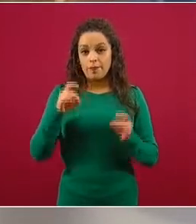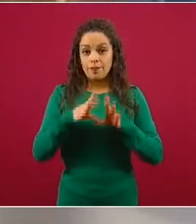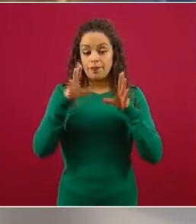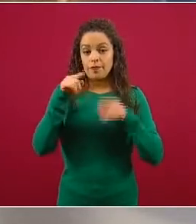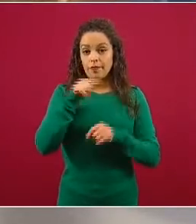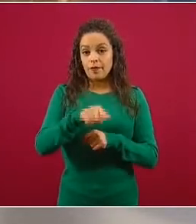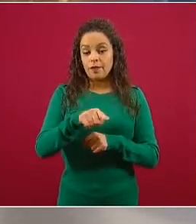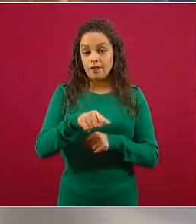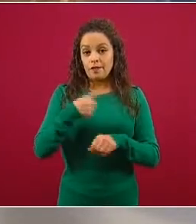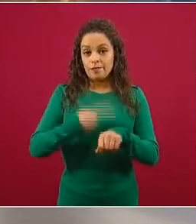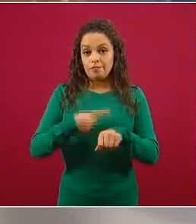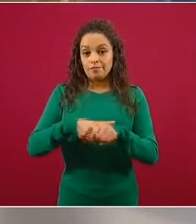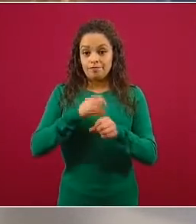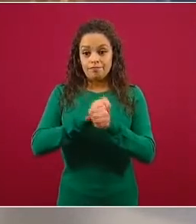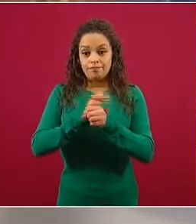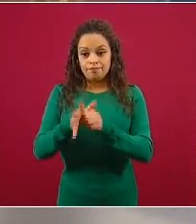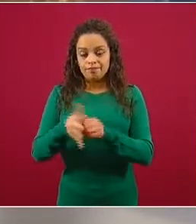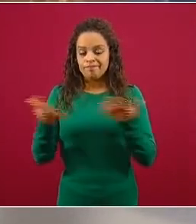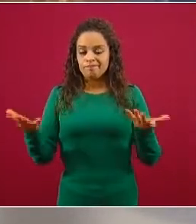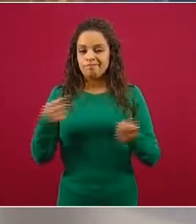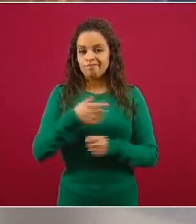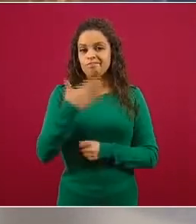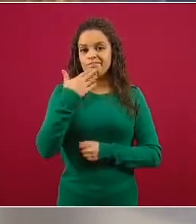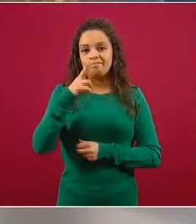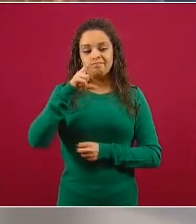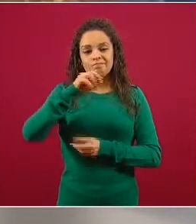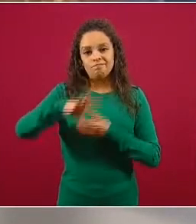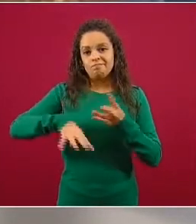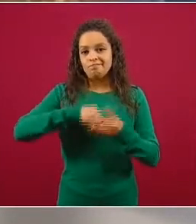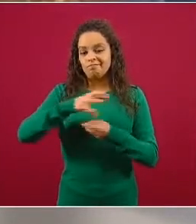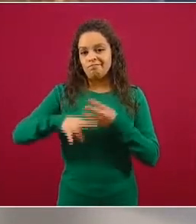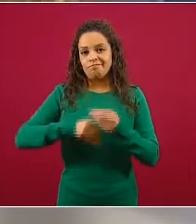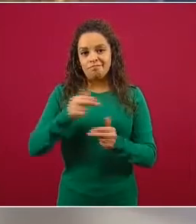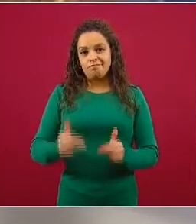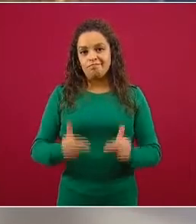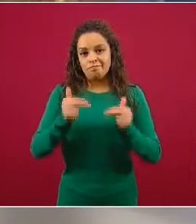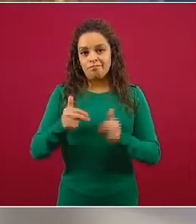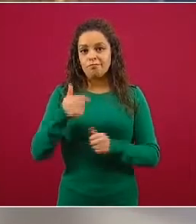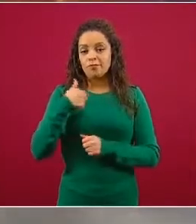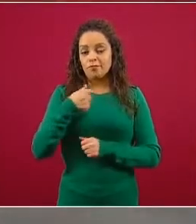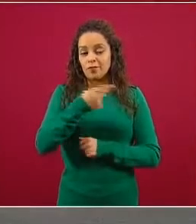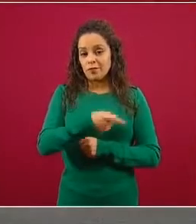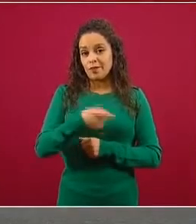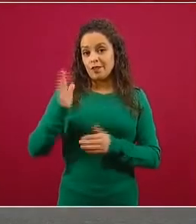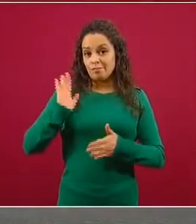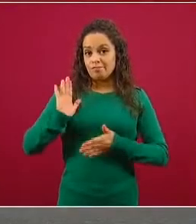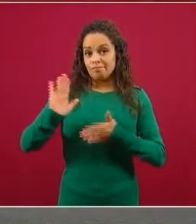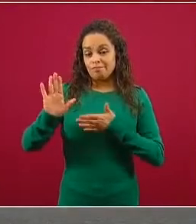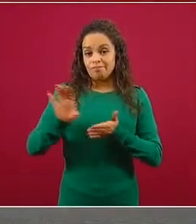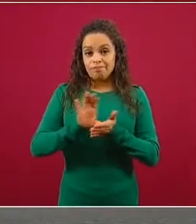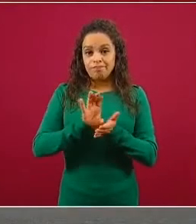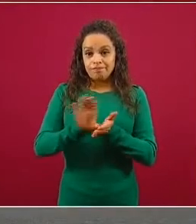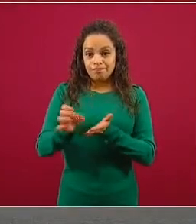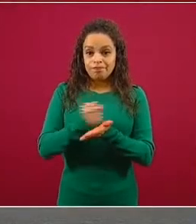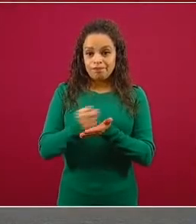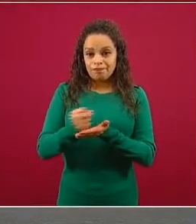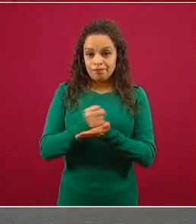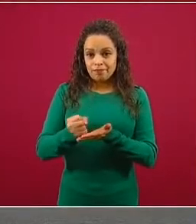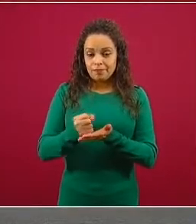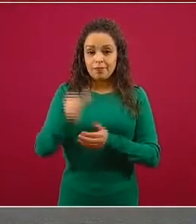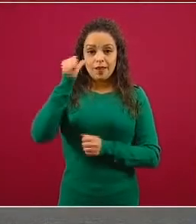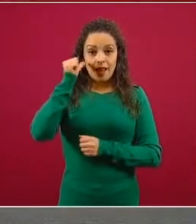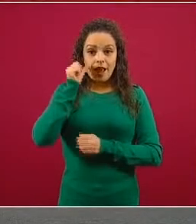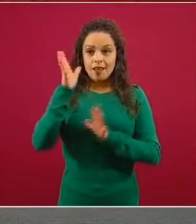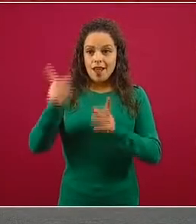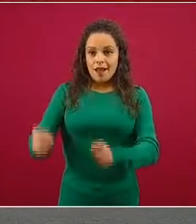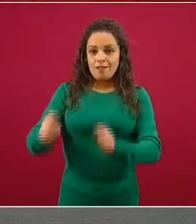ingresos y trabajo se vieron afectados. Solicitamos un crédito solidario IMSS a la Palabra, el cual nos llegó el día de ayer y lo ocuparemos para el pago